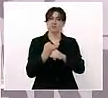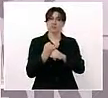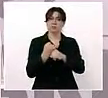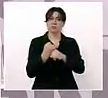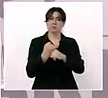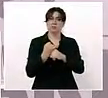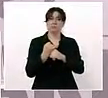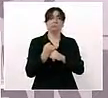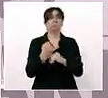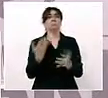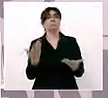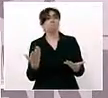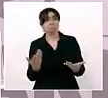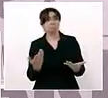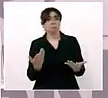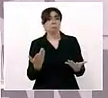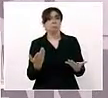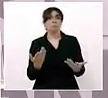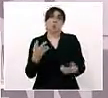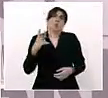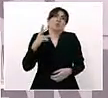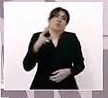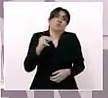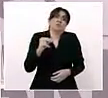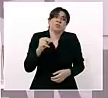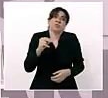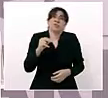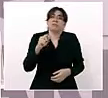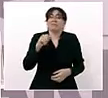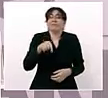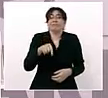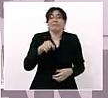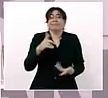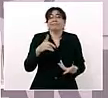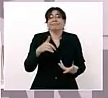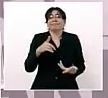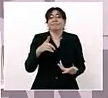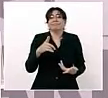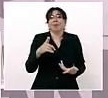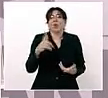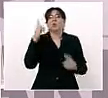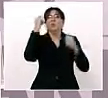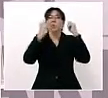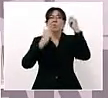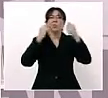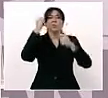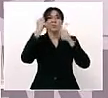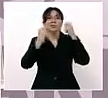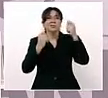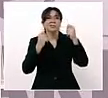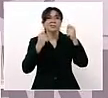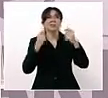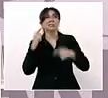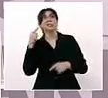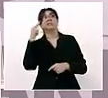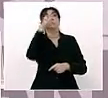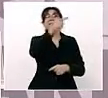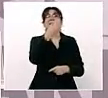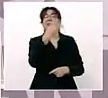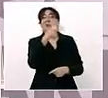que no tengan que salir los turistas solo por Vallarta,